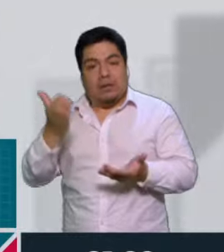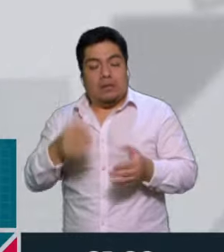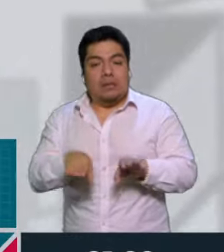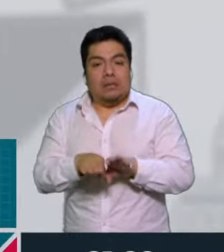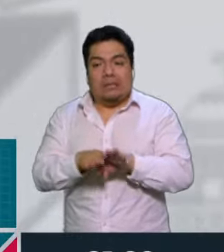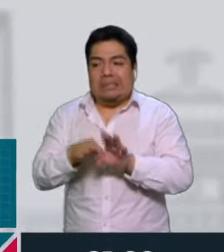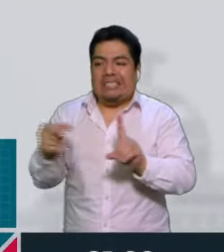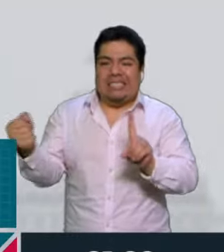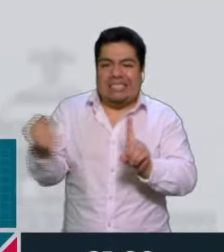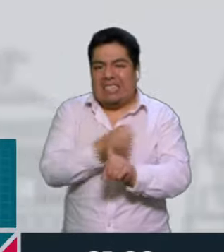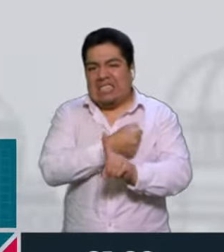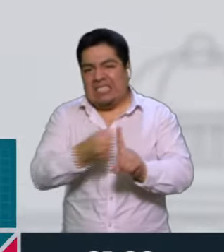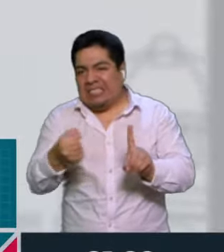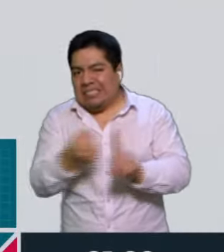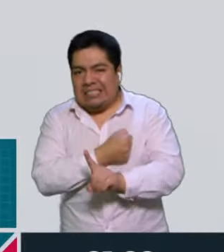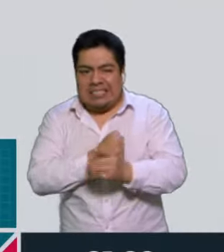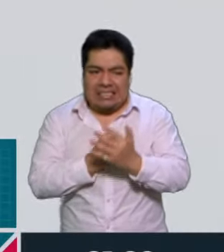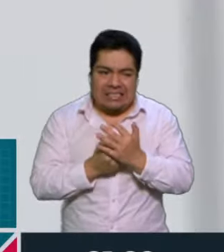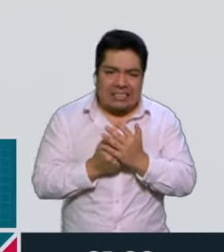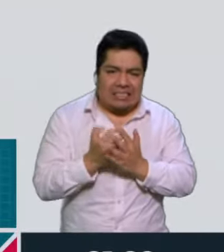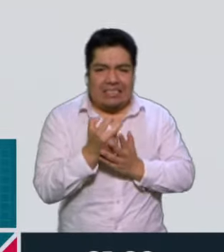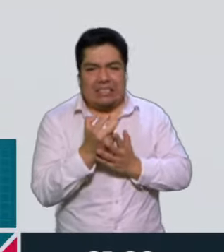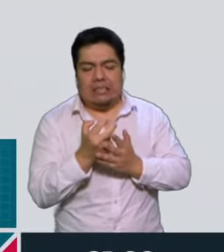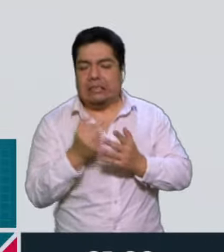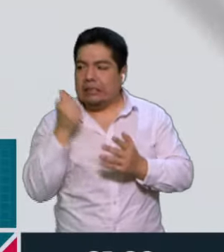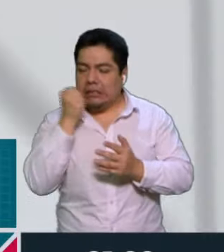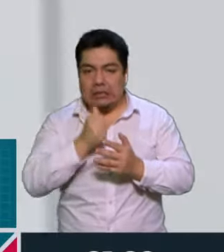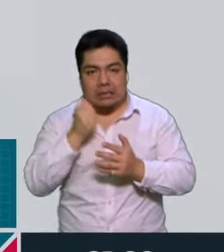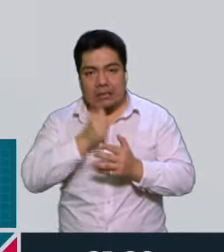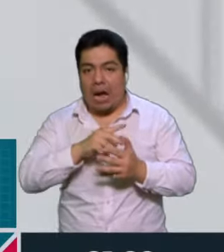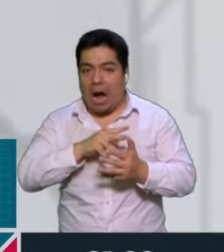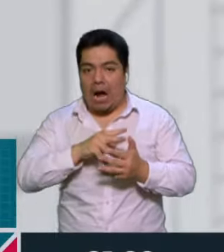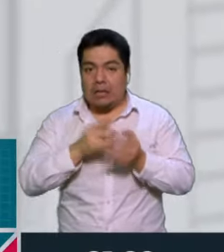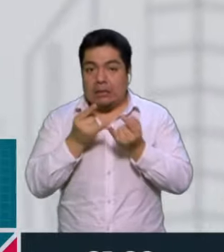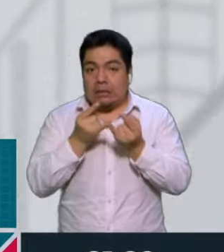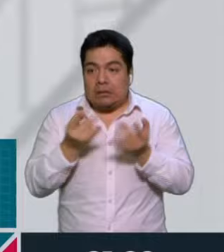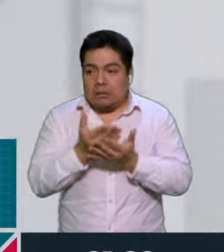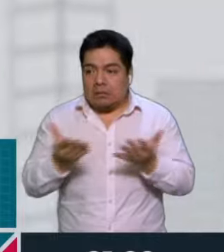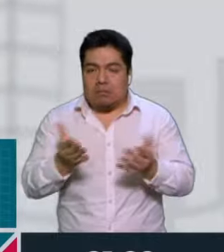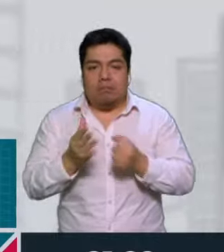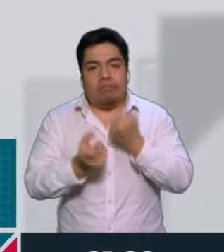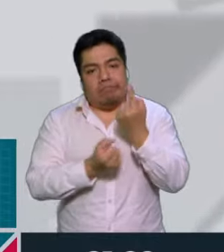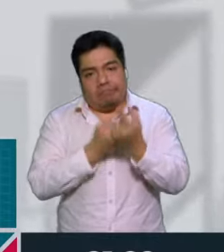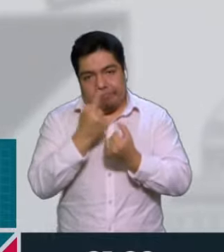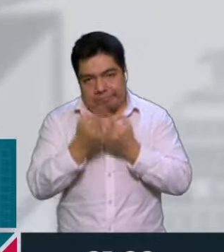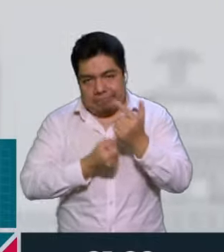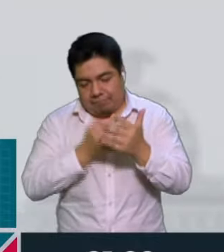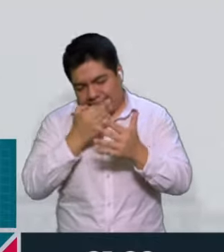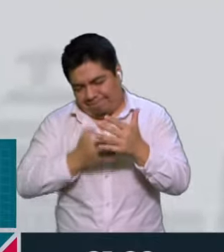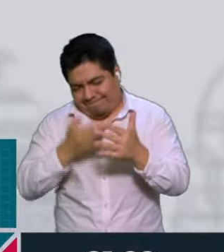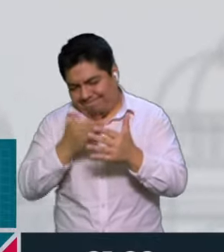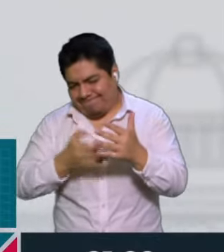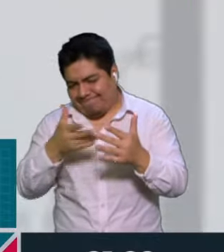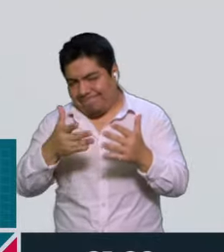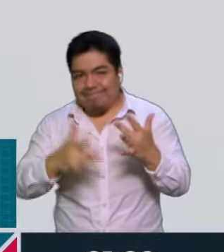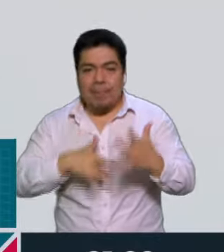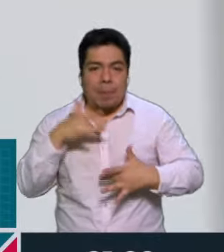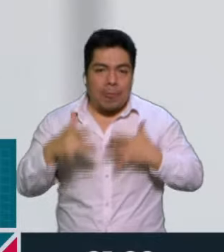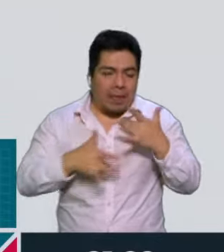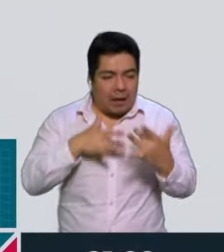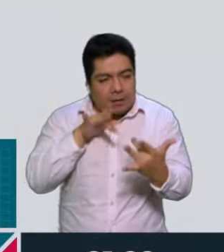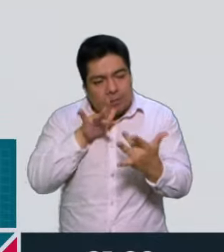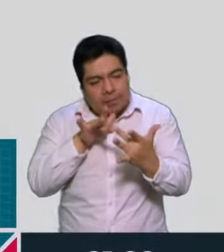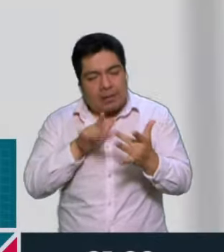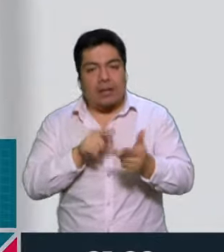violencias extremas en las que nos hemos enfrentado históricamente, porque todavía nos faltaba un camino que recorrer, ¿no?, de concientización, de